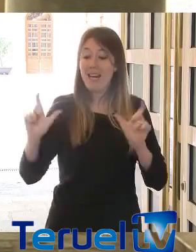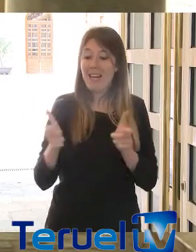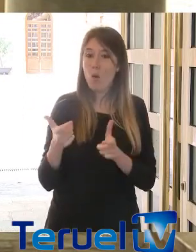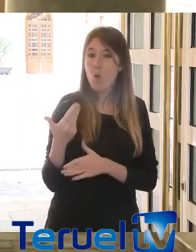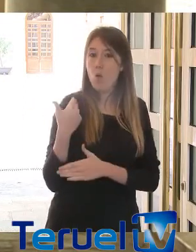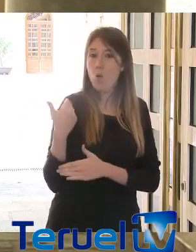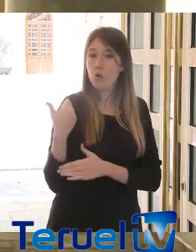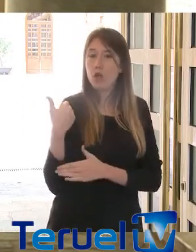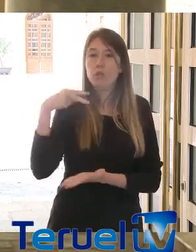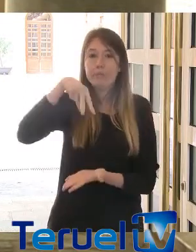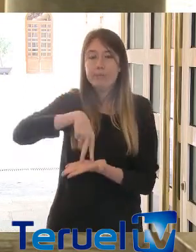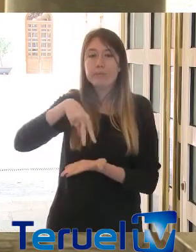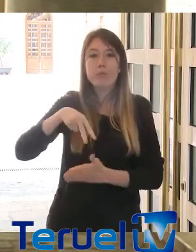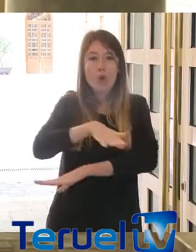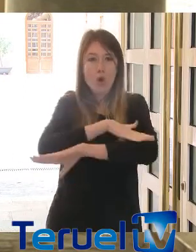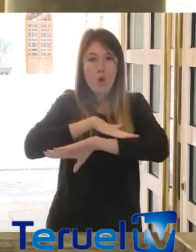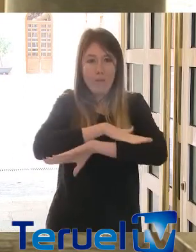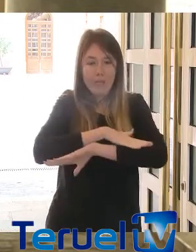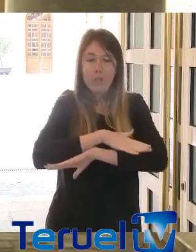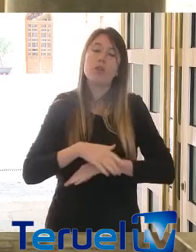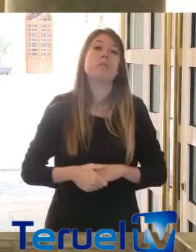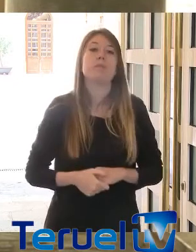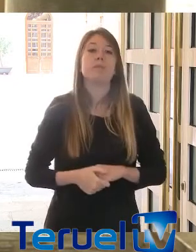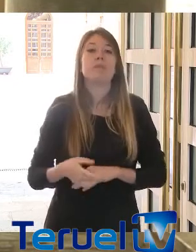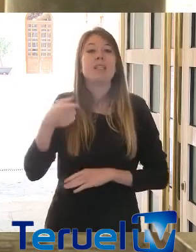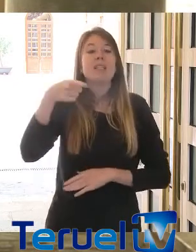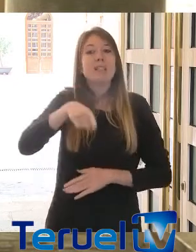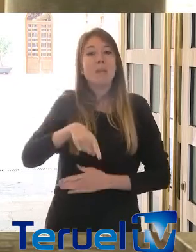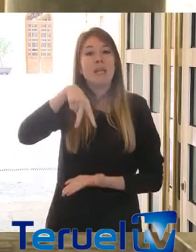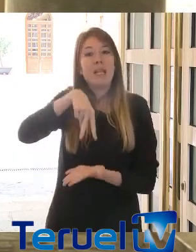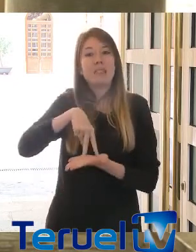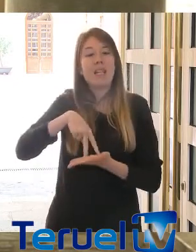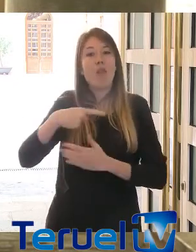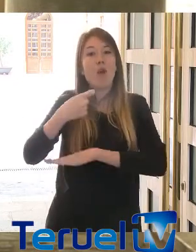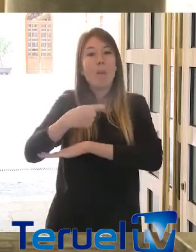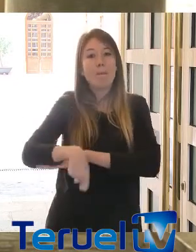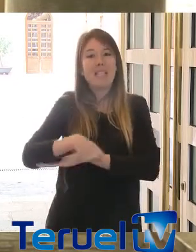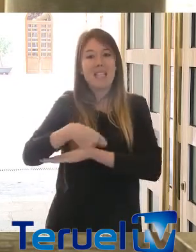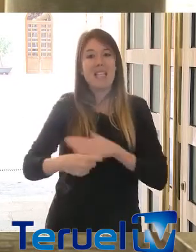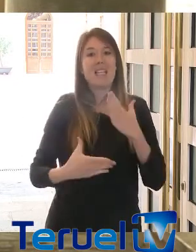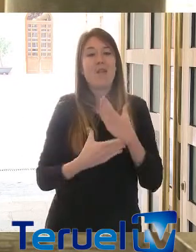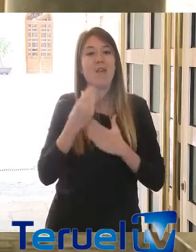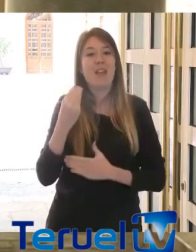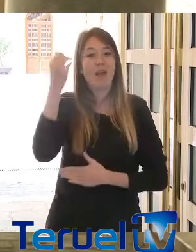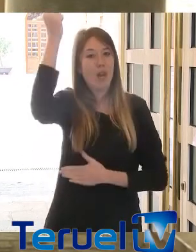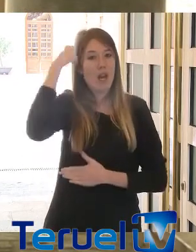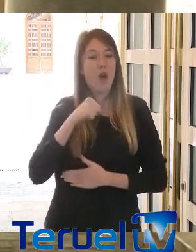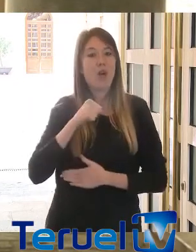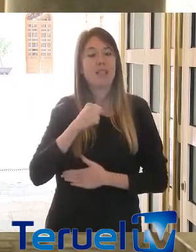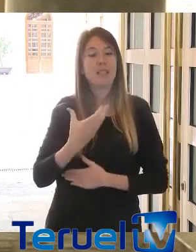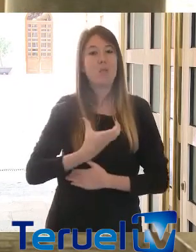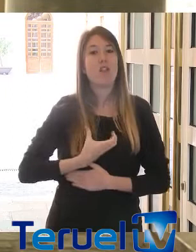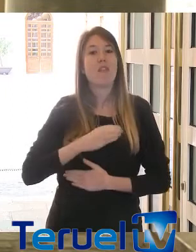donde ha estado presente el Gobierno, donde ha estado presente el presidente de la Federación Aragonesa de Municipios, Comarcas y